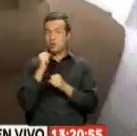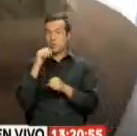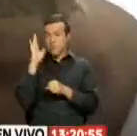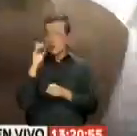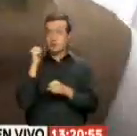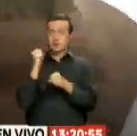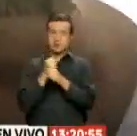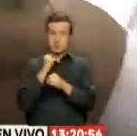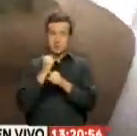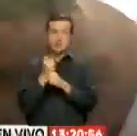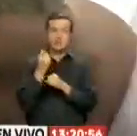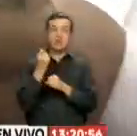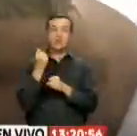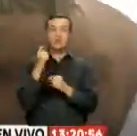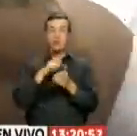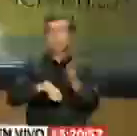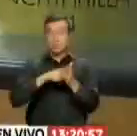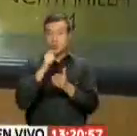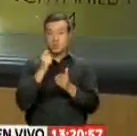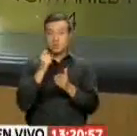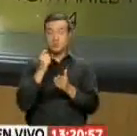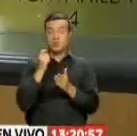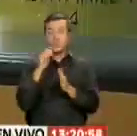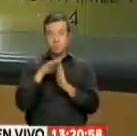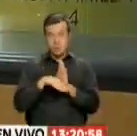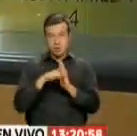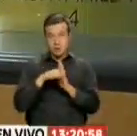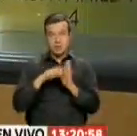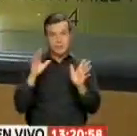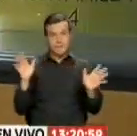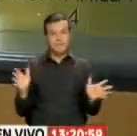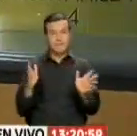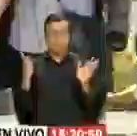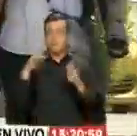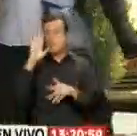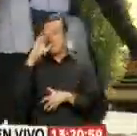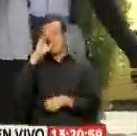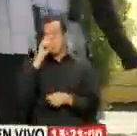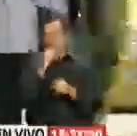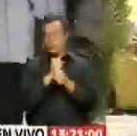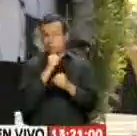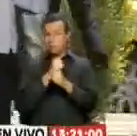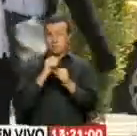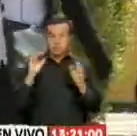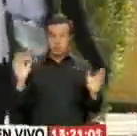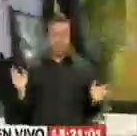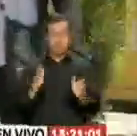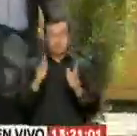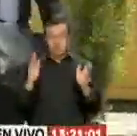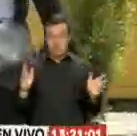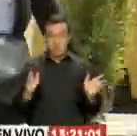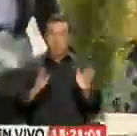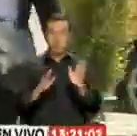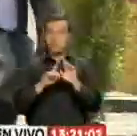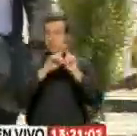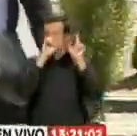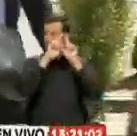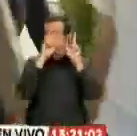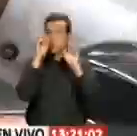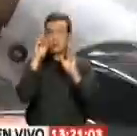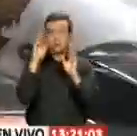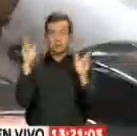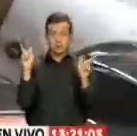Disminuyendo los costos de contratación Generando incentivos para crear empleos Y promover el crecimiento de medianas Y pequeñas